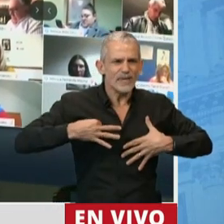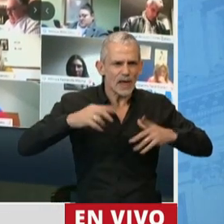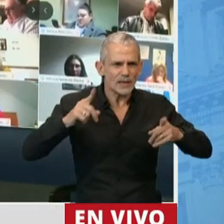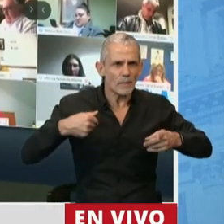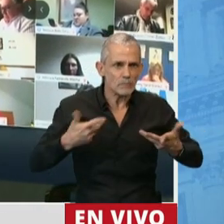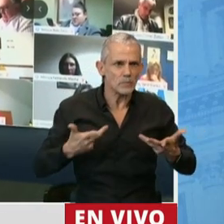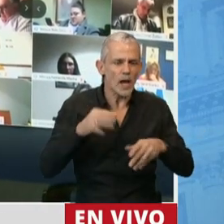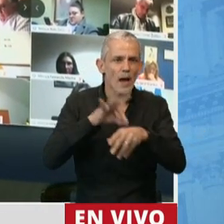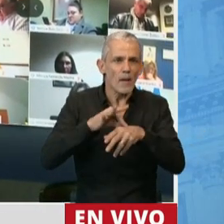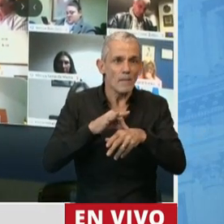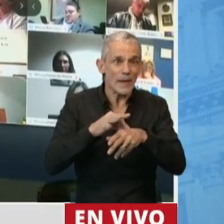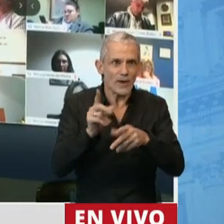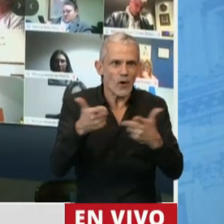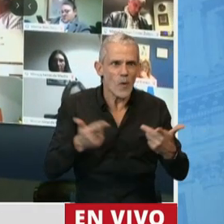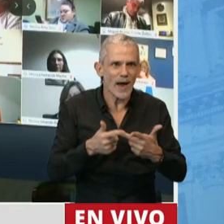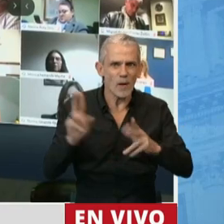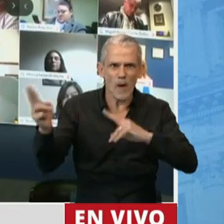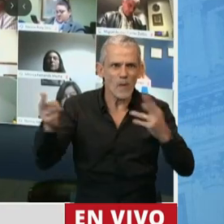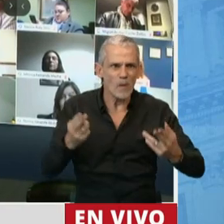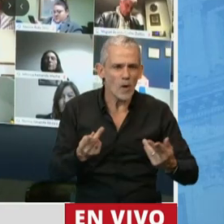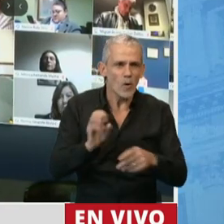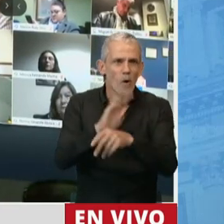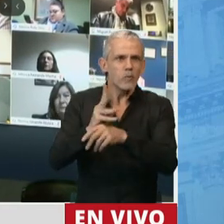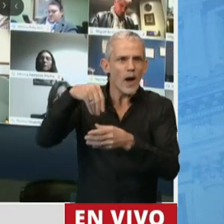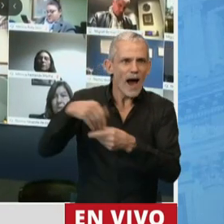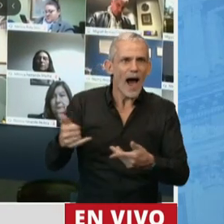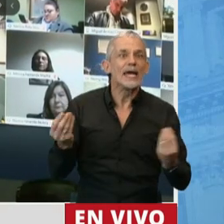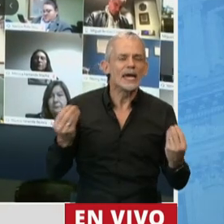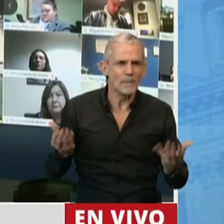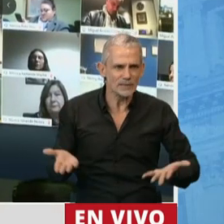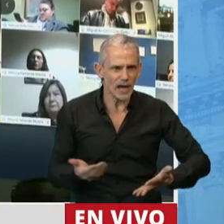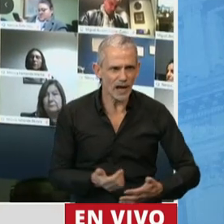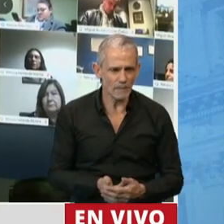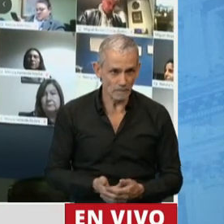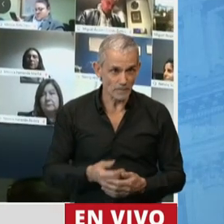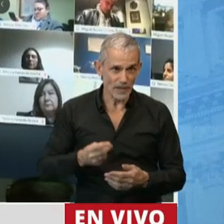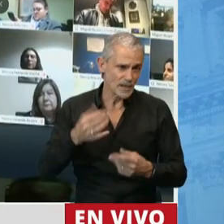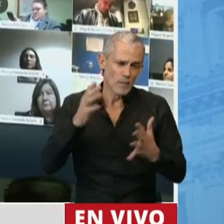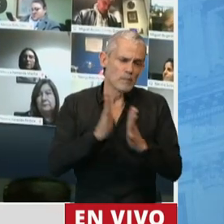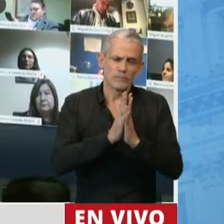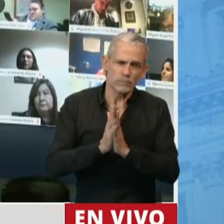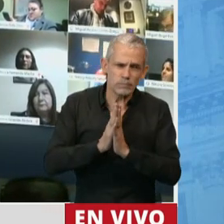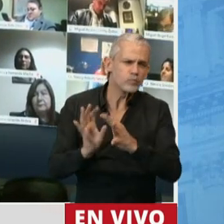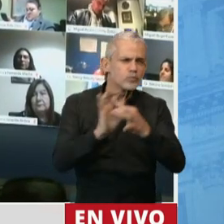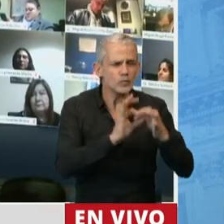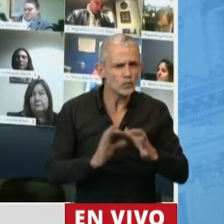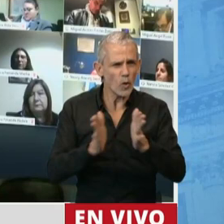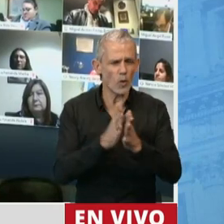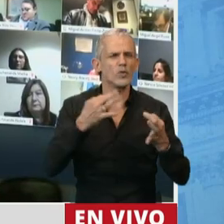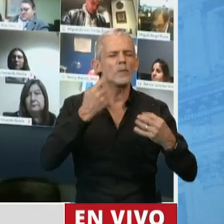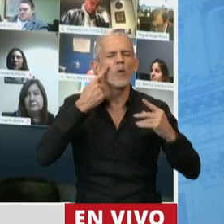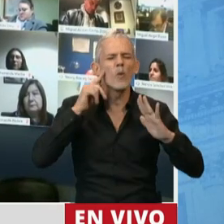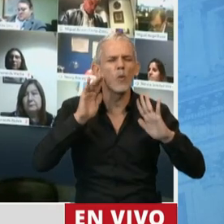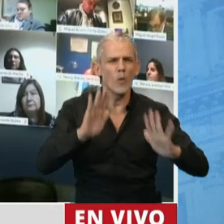sin médico sin médica sin enfermeros y enfermeras a quienes deben ser atendidos entonces tratemos entre todos de tener